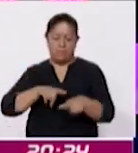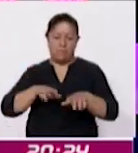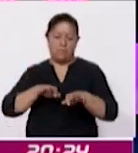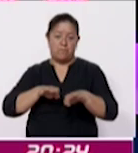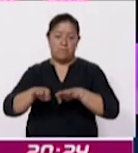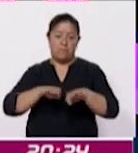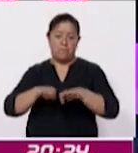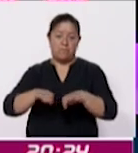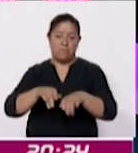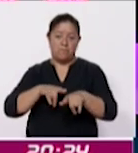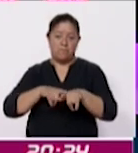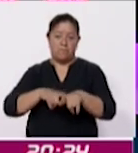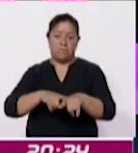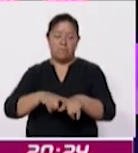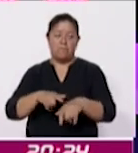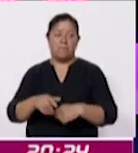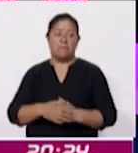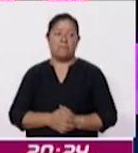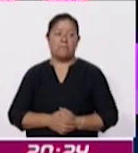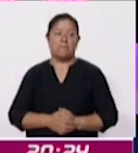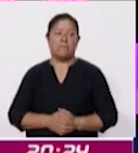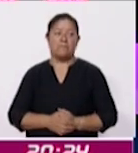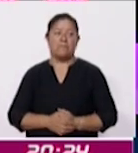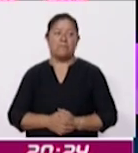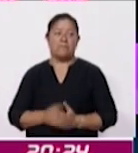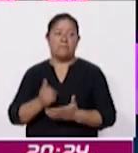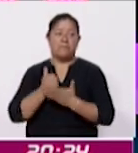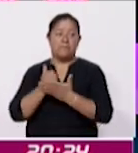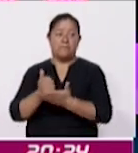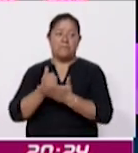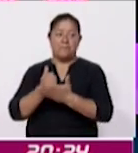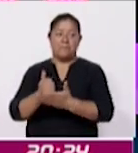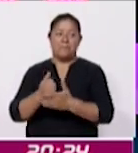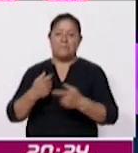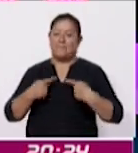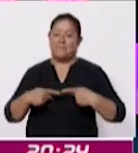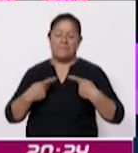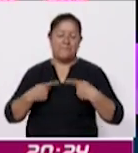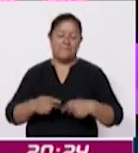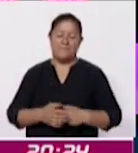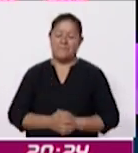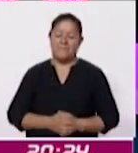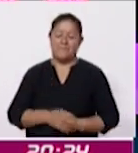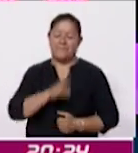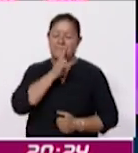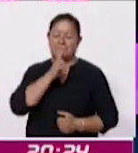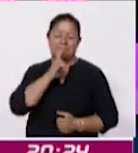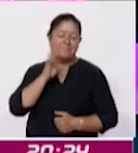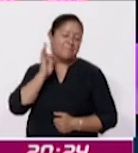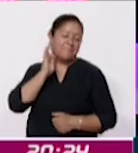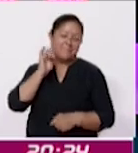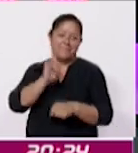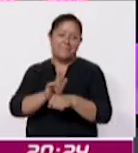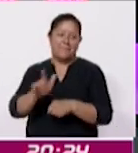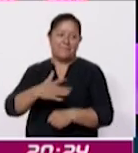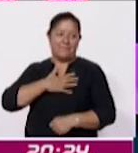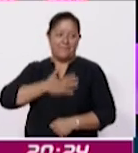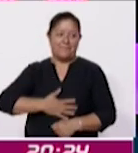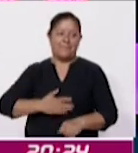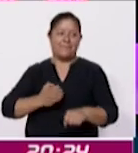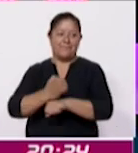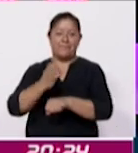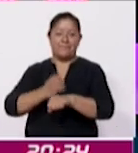altruista, sobre todo en ayudar a la ciudadanía. En más noticias, presentó la Fiscalía General de Justicia del Estado